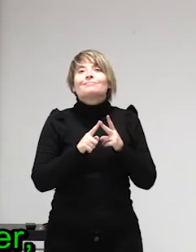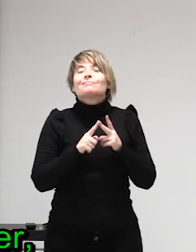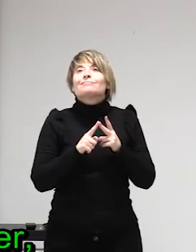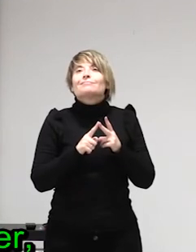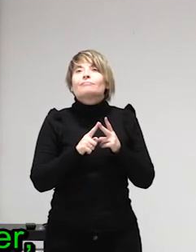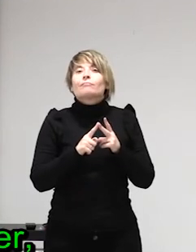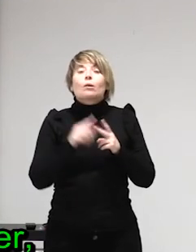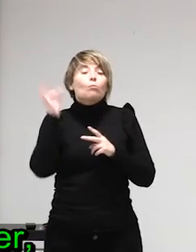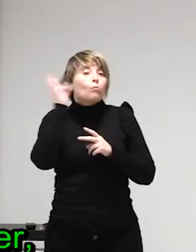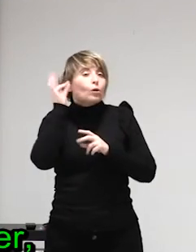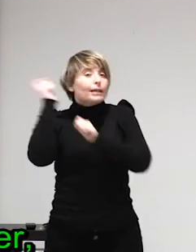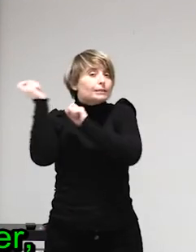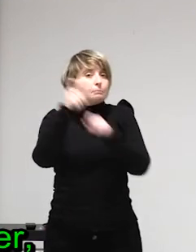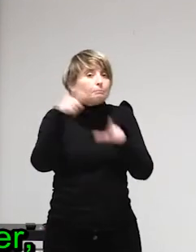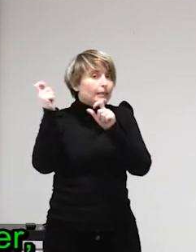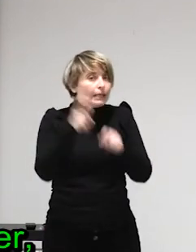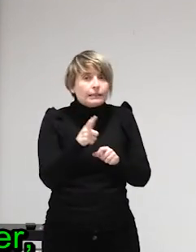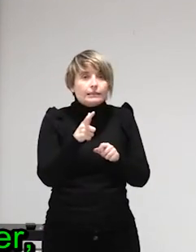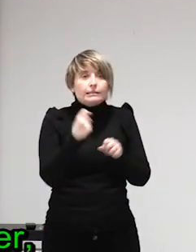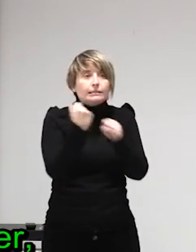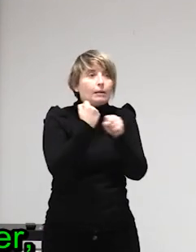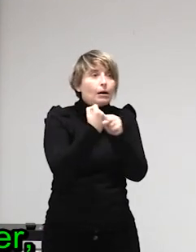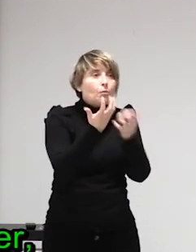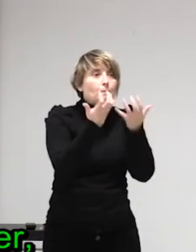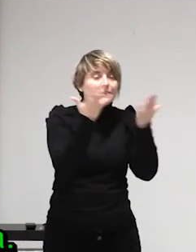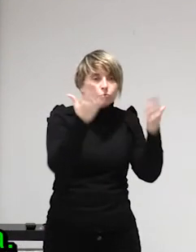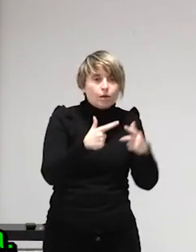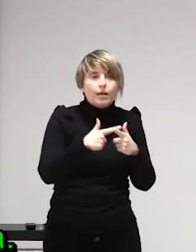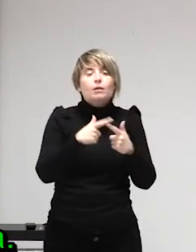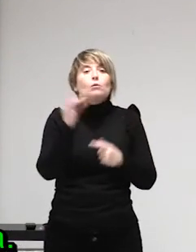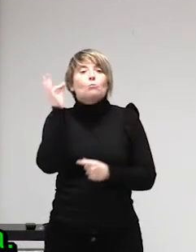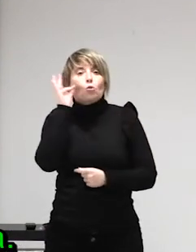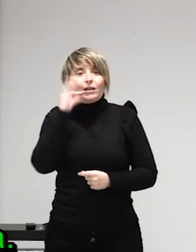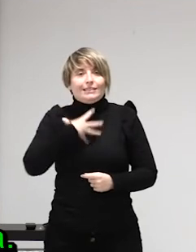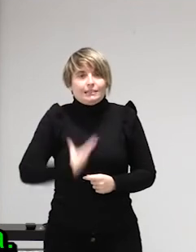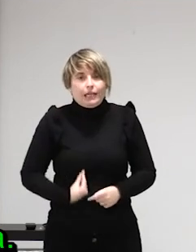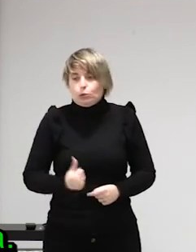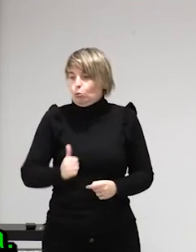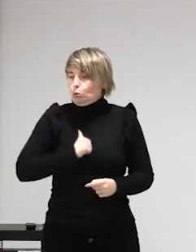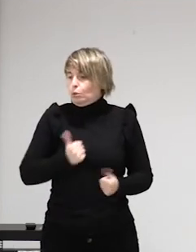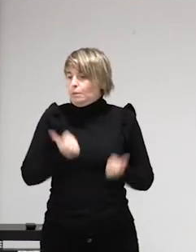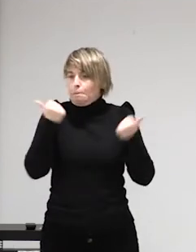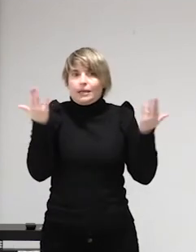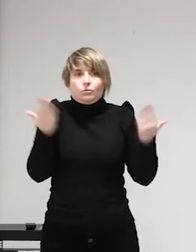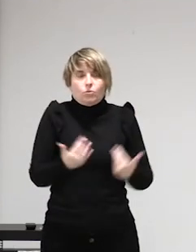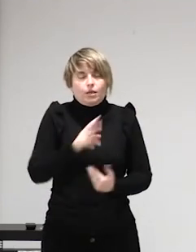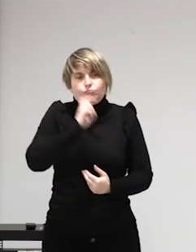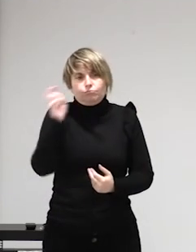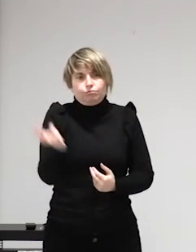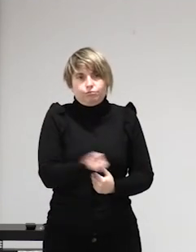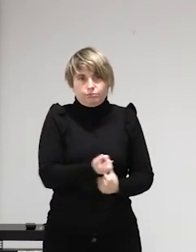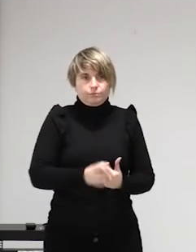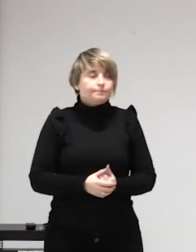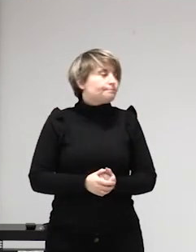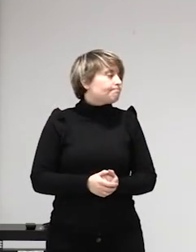de todas formas bueno obviamente hay una lectura que hacer que es la feminización de la pobreza y de esto